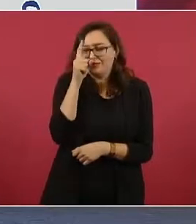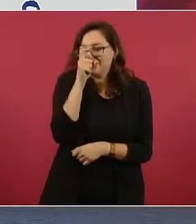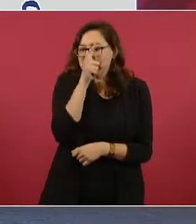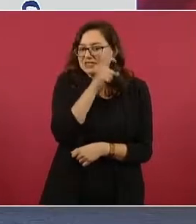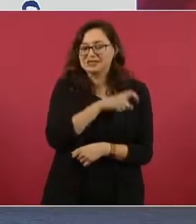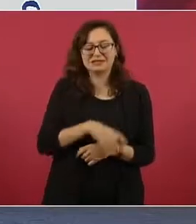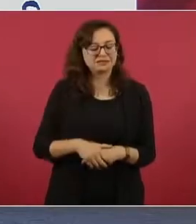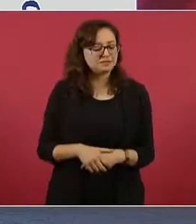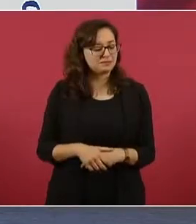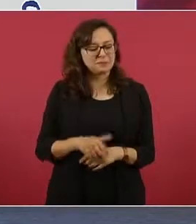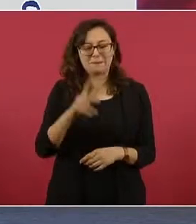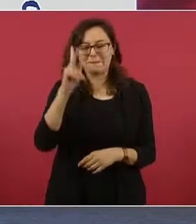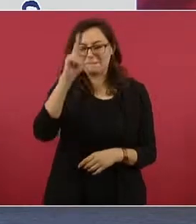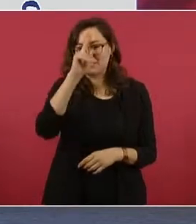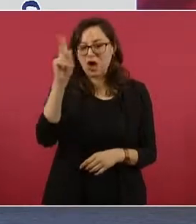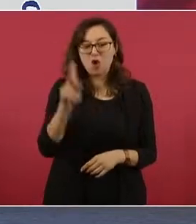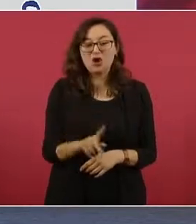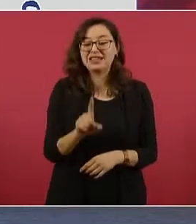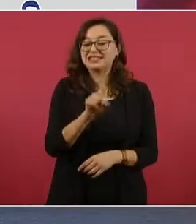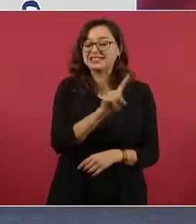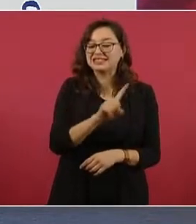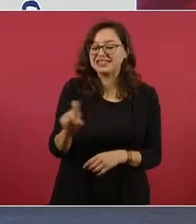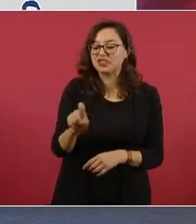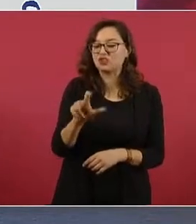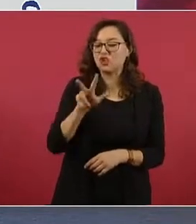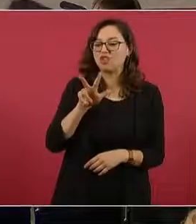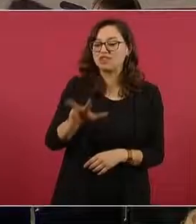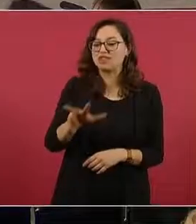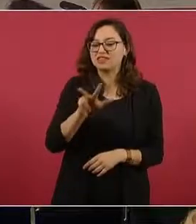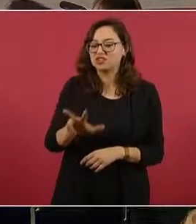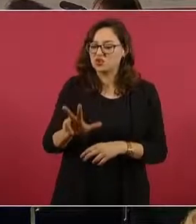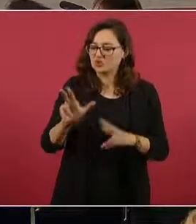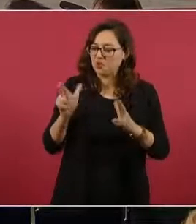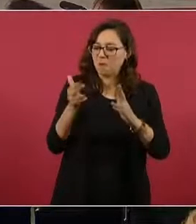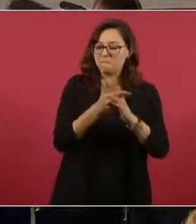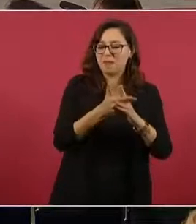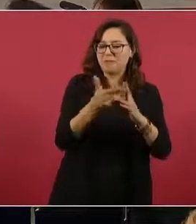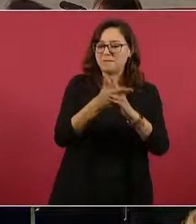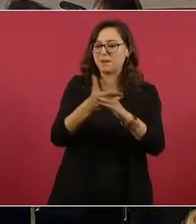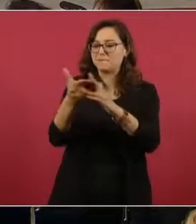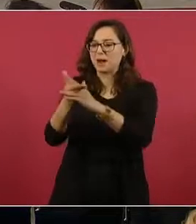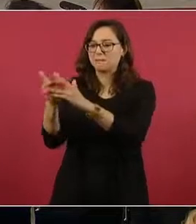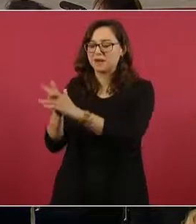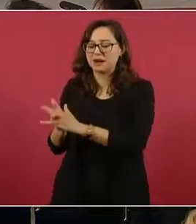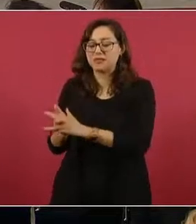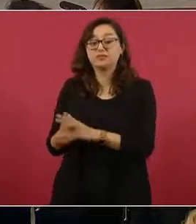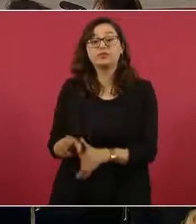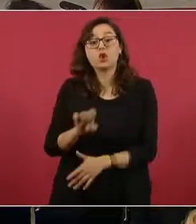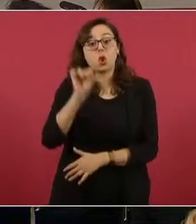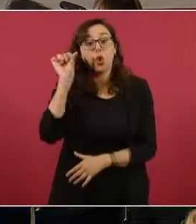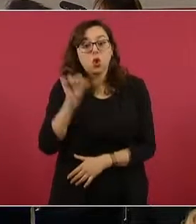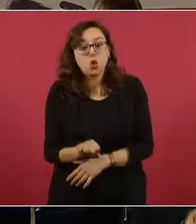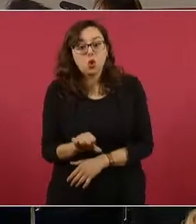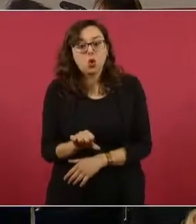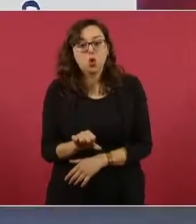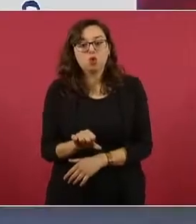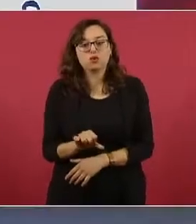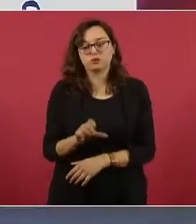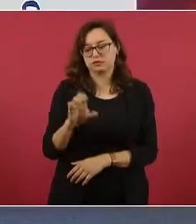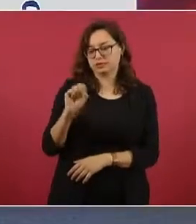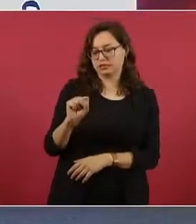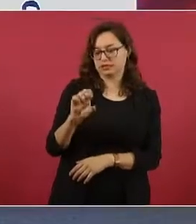118 homicidios. afortunadamente hoy ya fueron, fue de